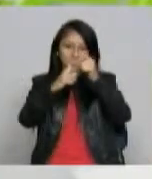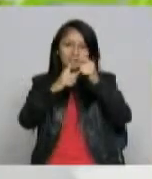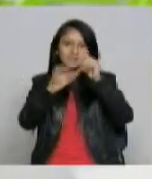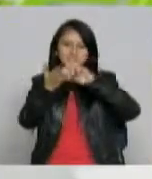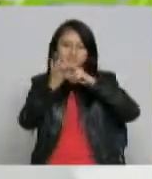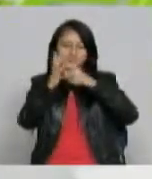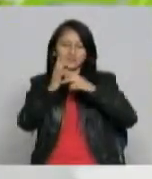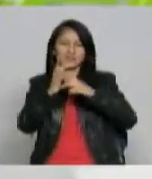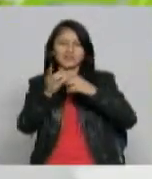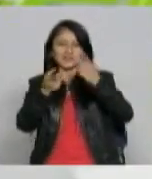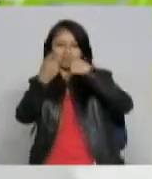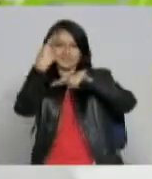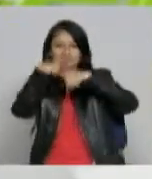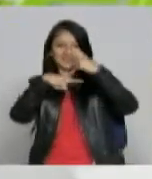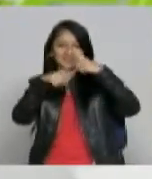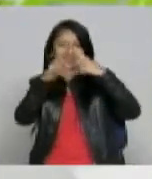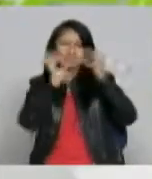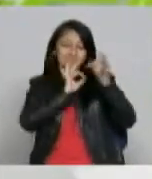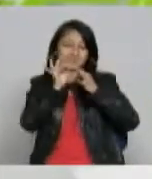para seleccionar